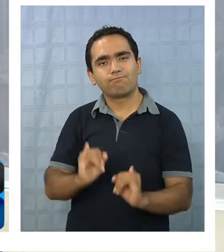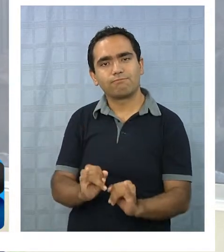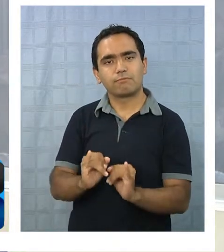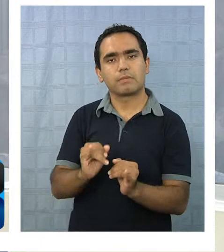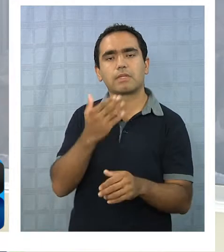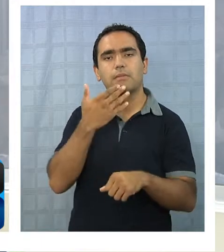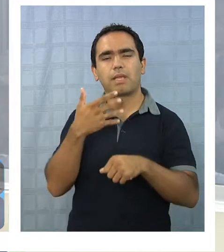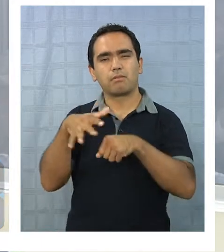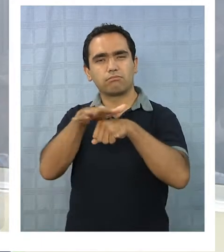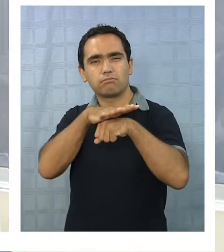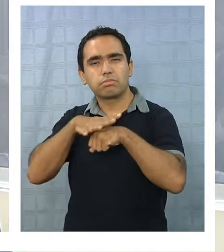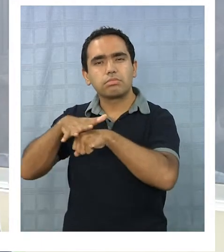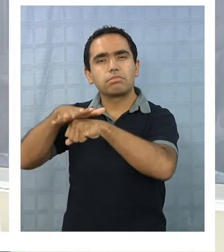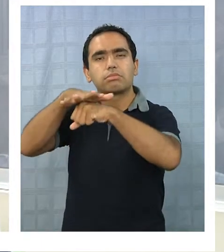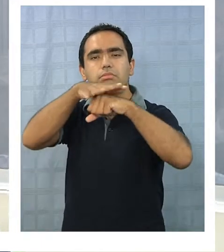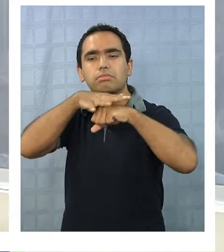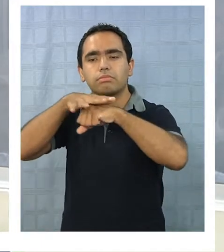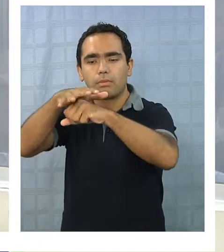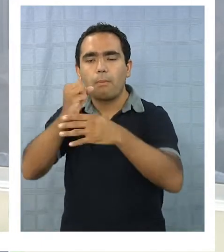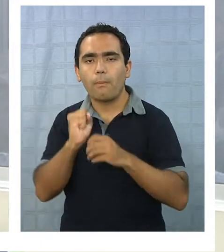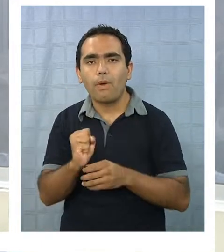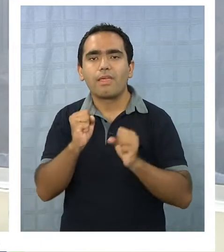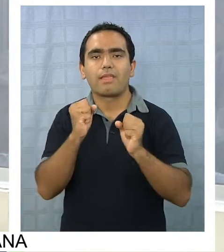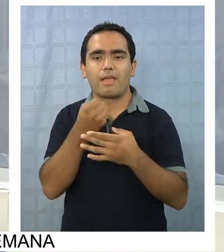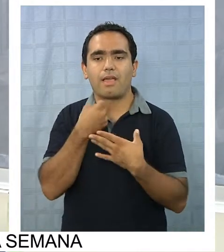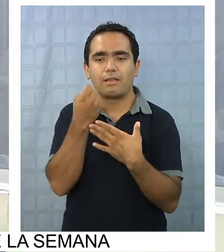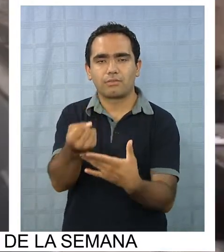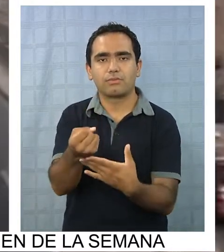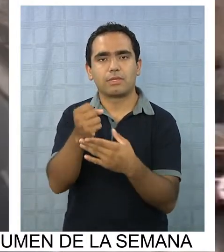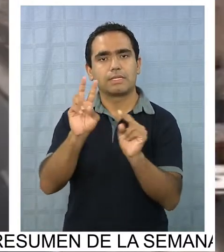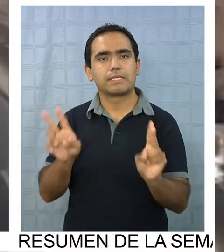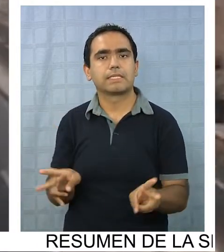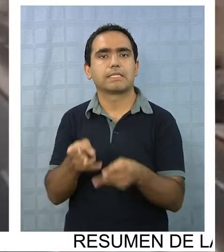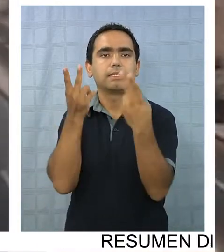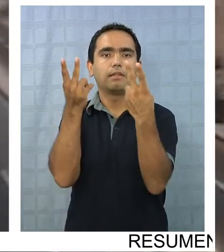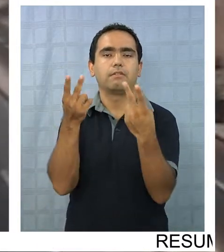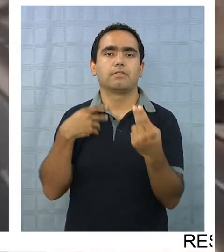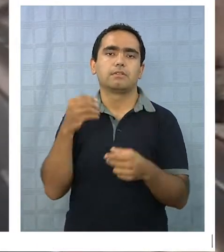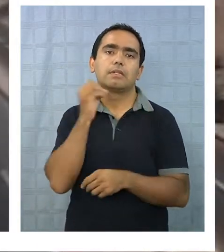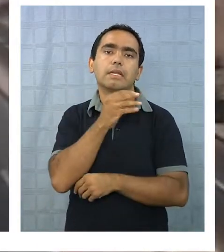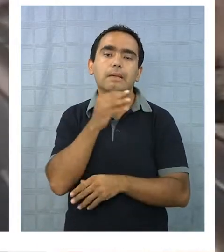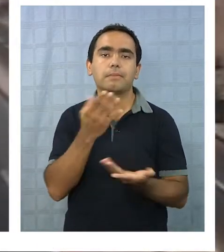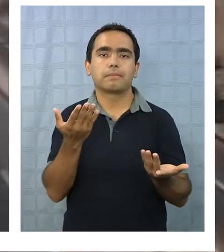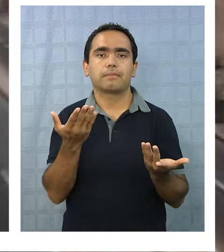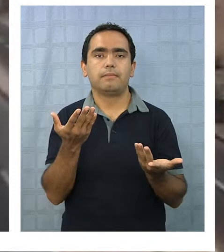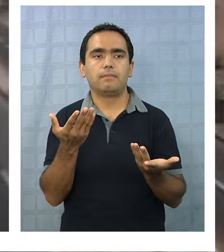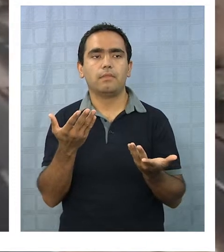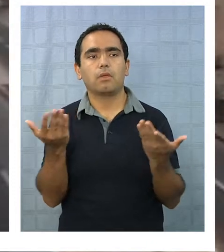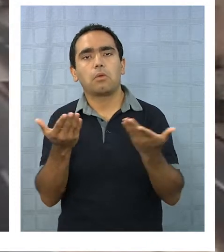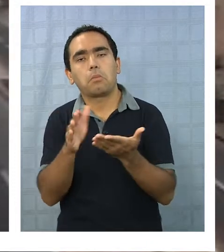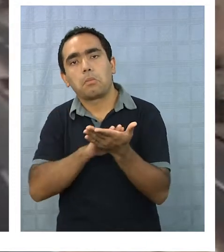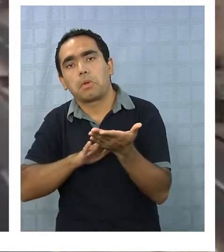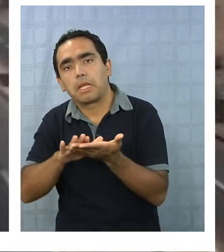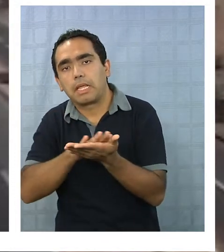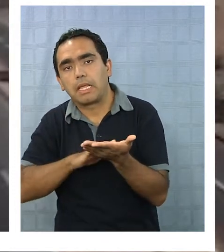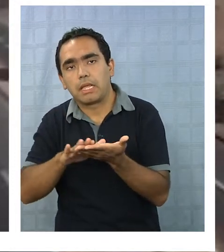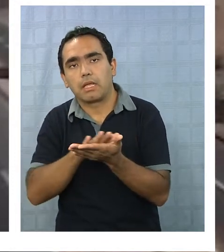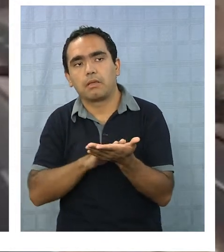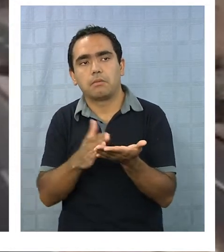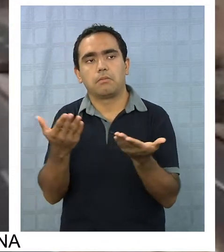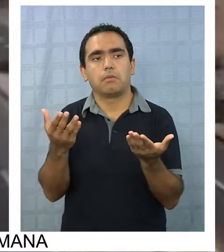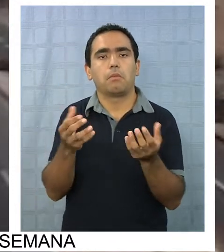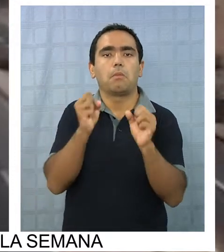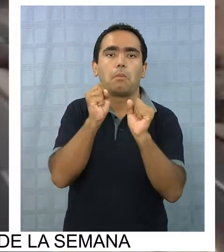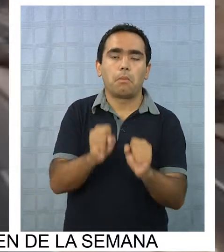de alguna manera llegar a soluciones de pronto mucho más operativas, como por ejemplo los